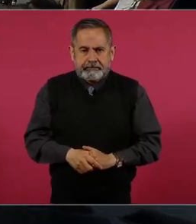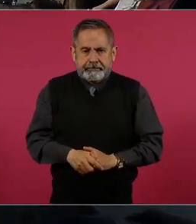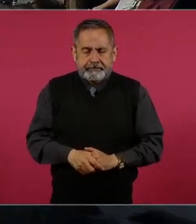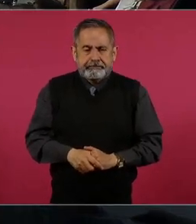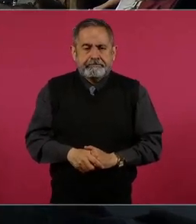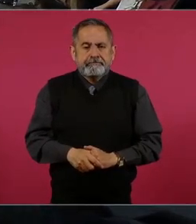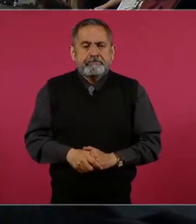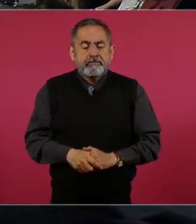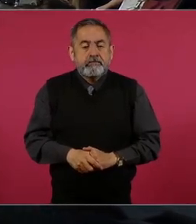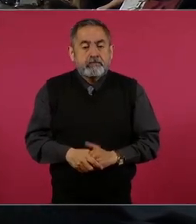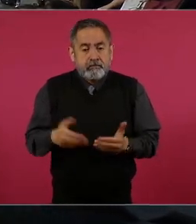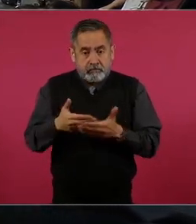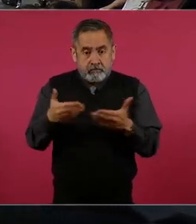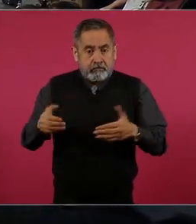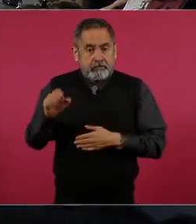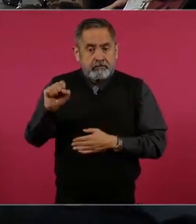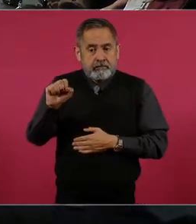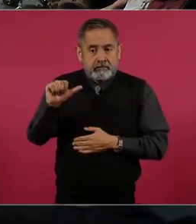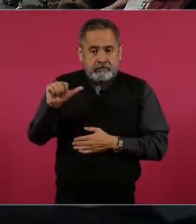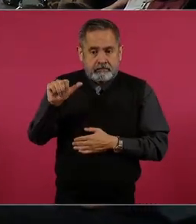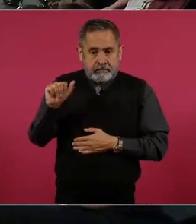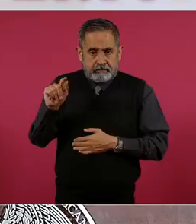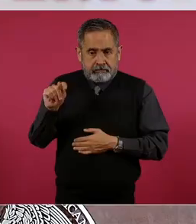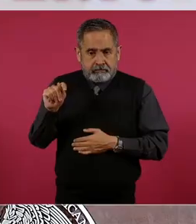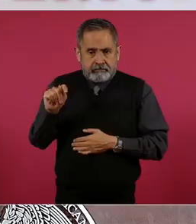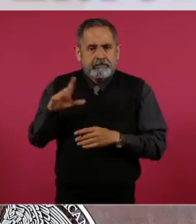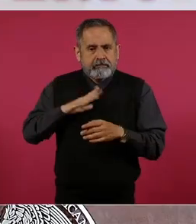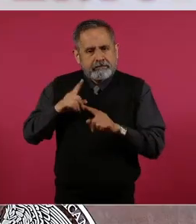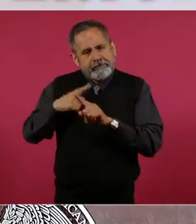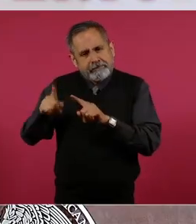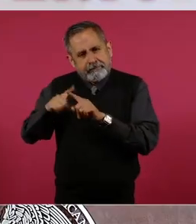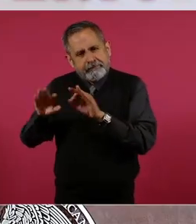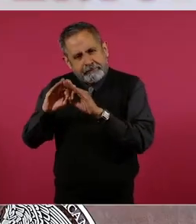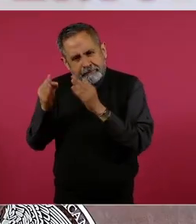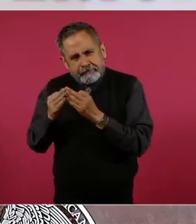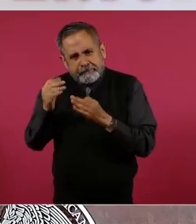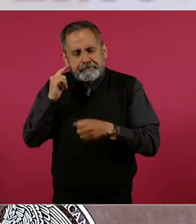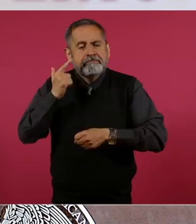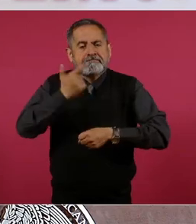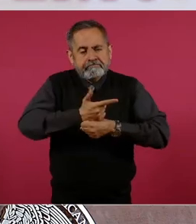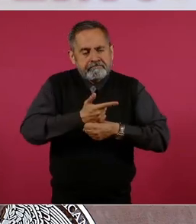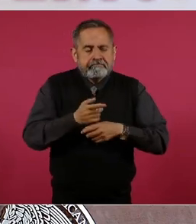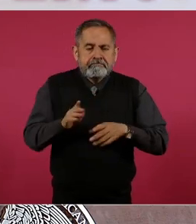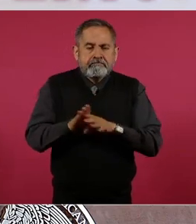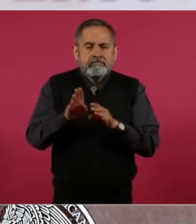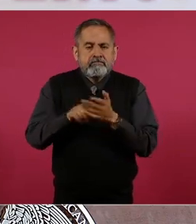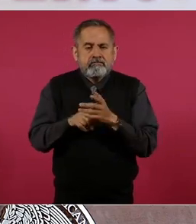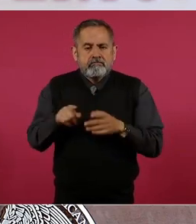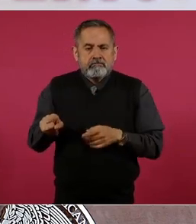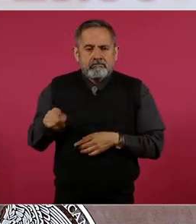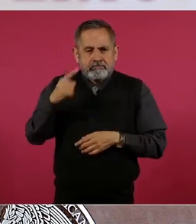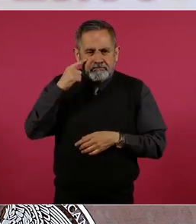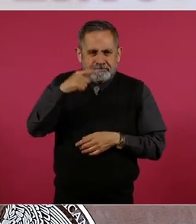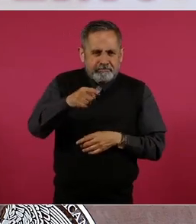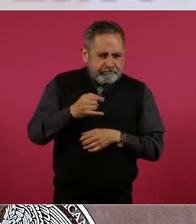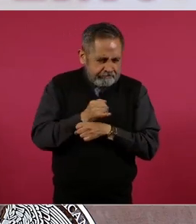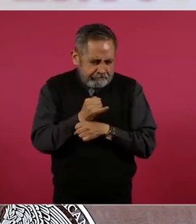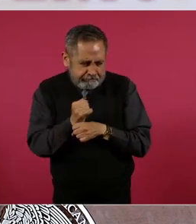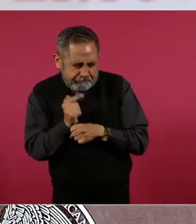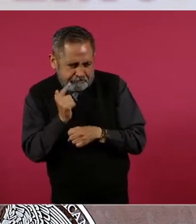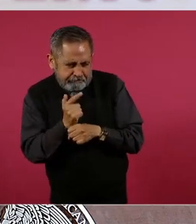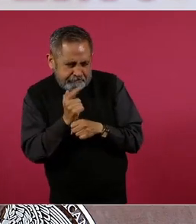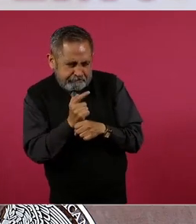Actualmente en el SAT tenemos diversos mecanismos a través de modelos de riesgos y de auditorías